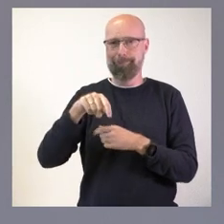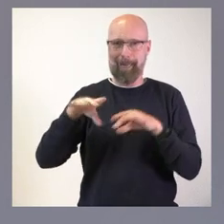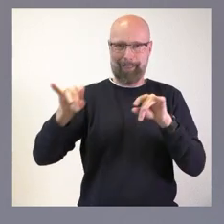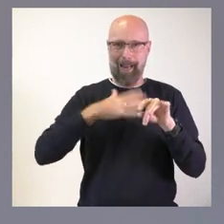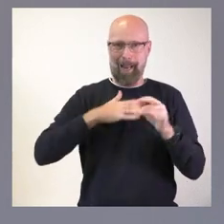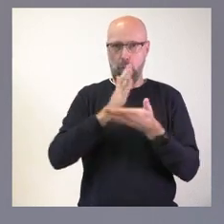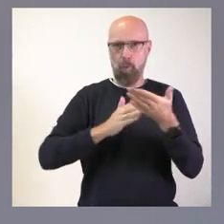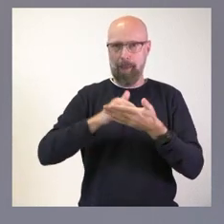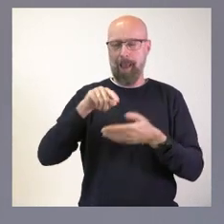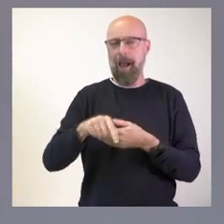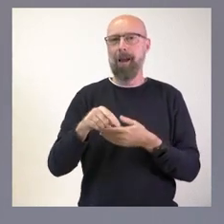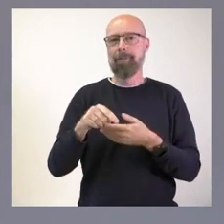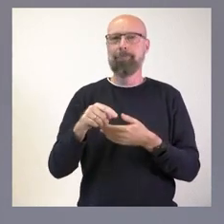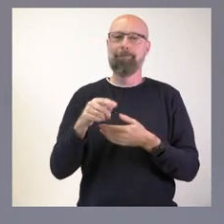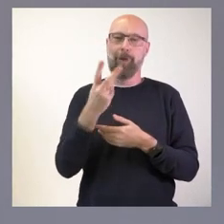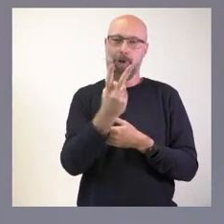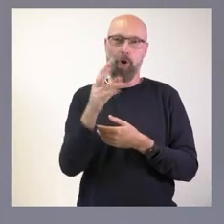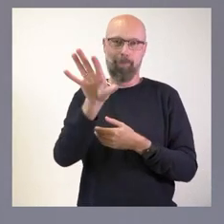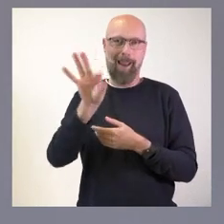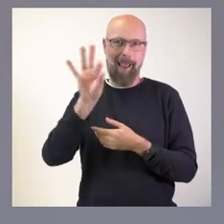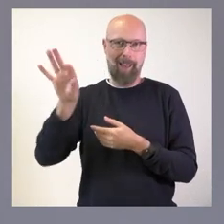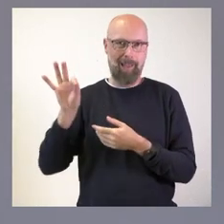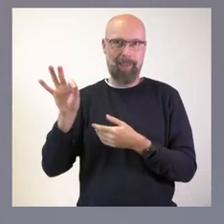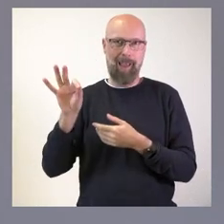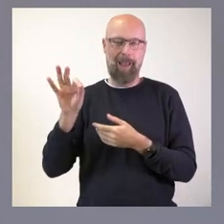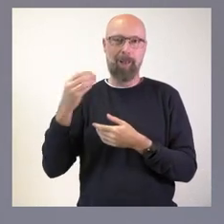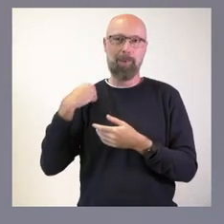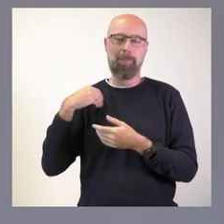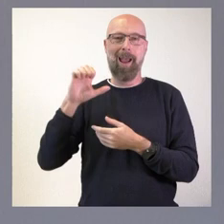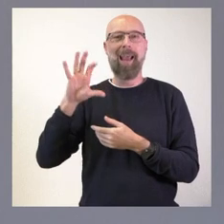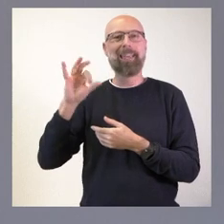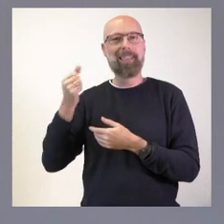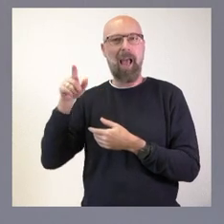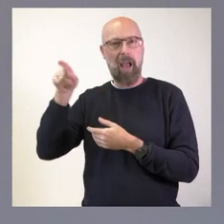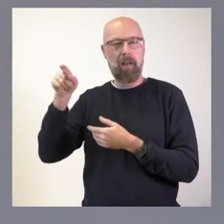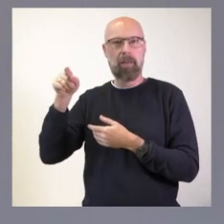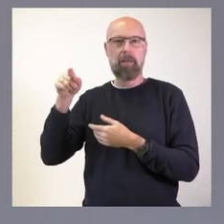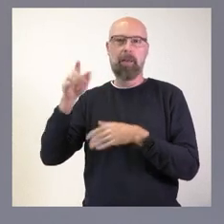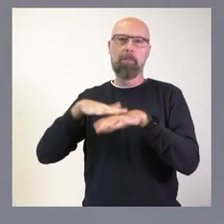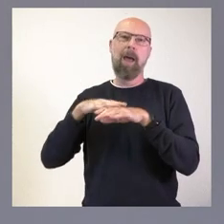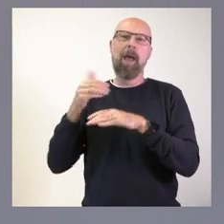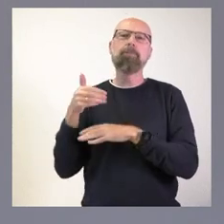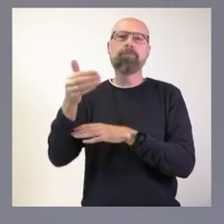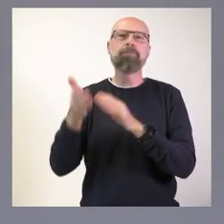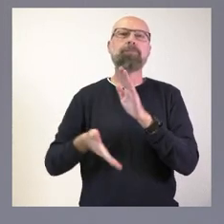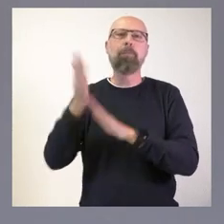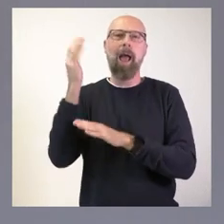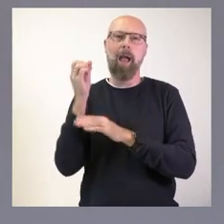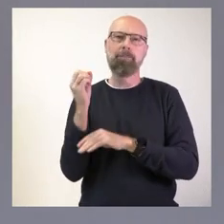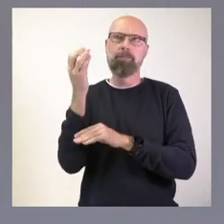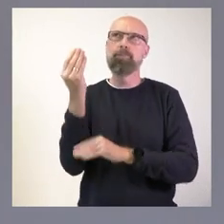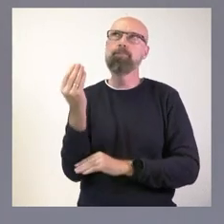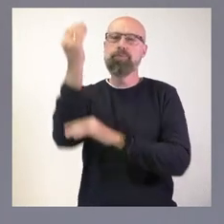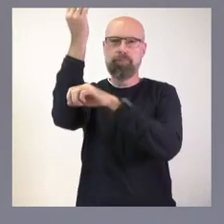elegidas por parte de la ESA en la categoría de astronautas. Desde ese punto de vista, nuestra